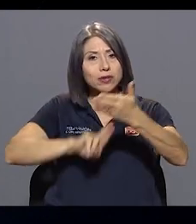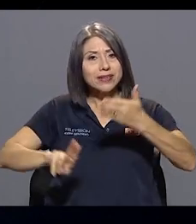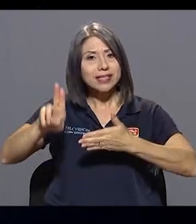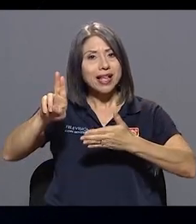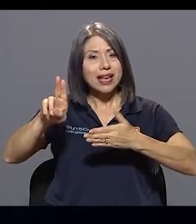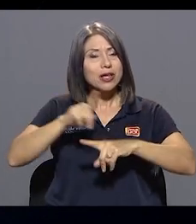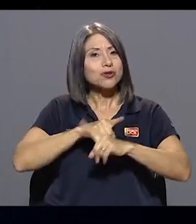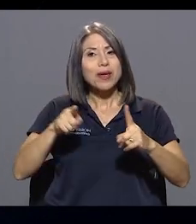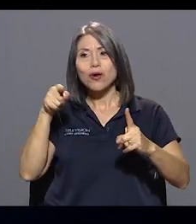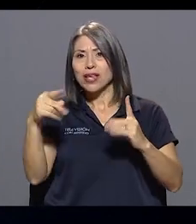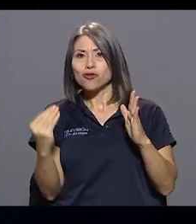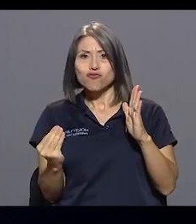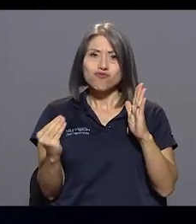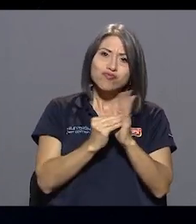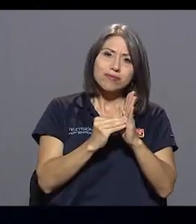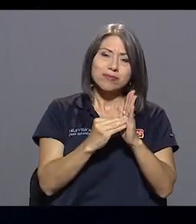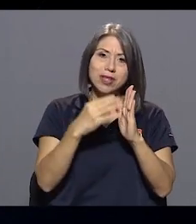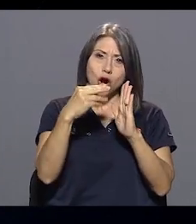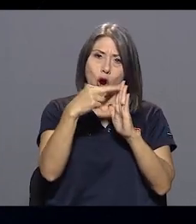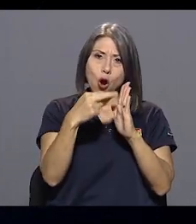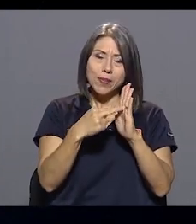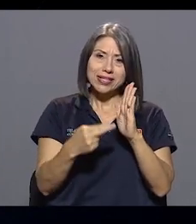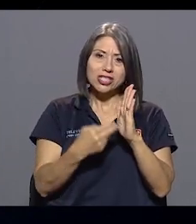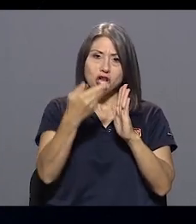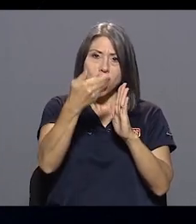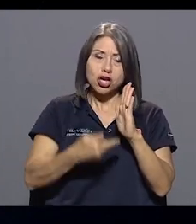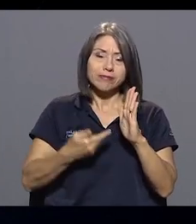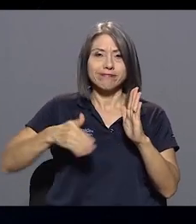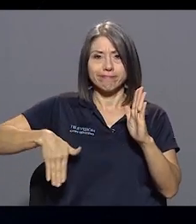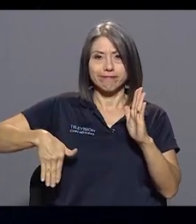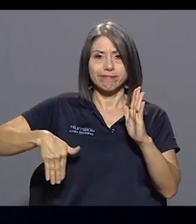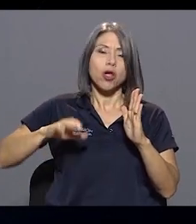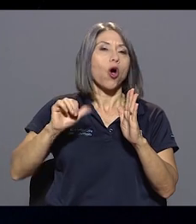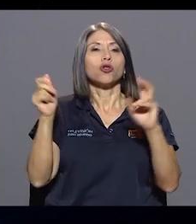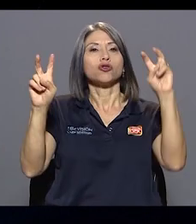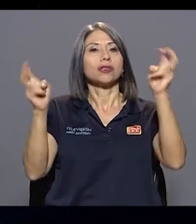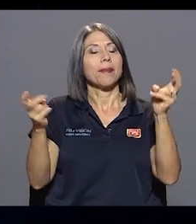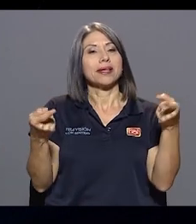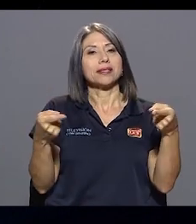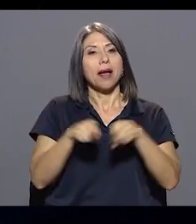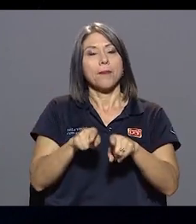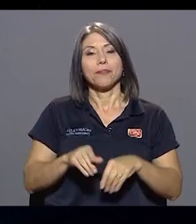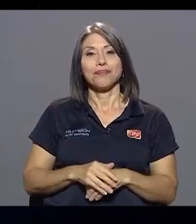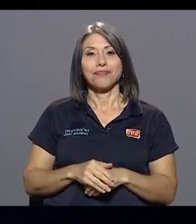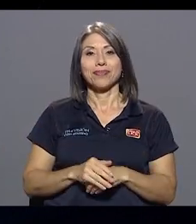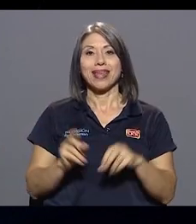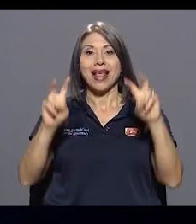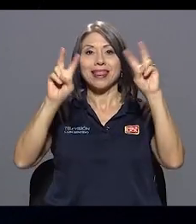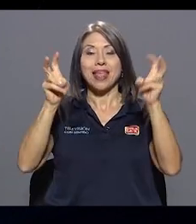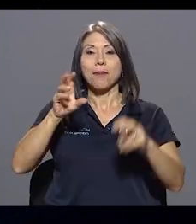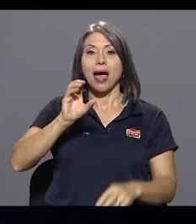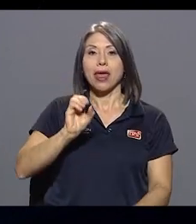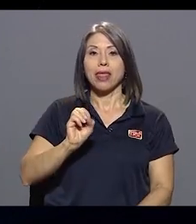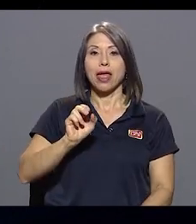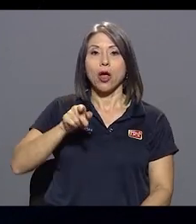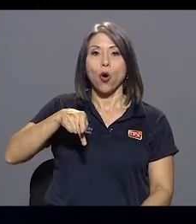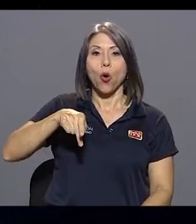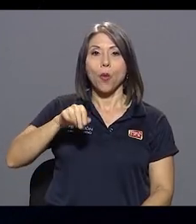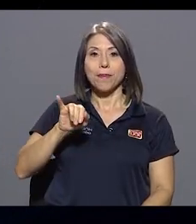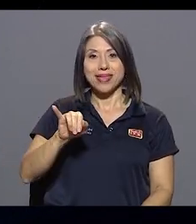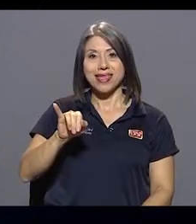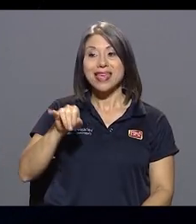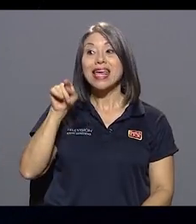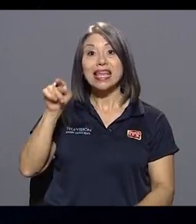eso no quedó plasmado en la convención. Y otros temas, el tema de la OPI, que es un tema